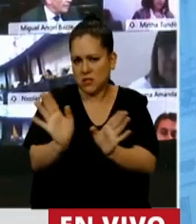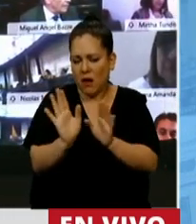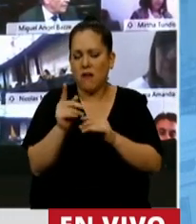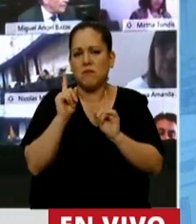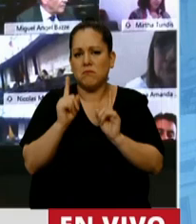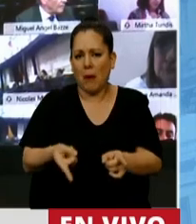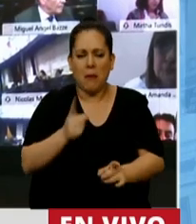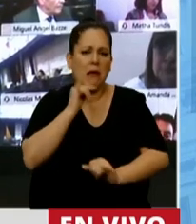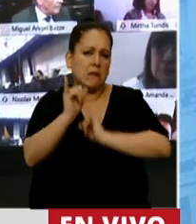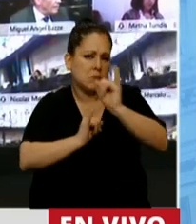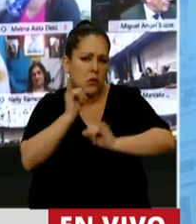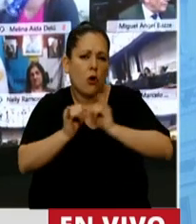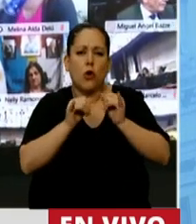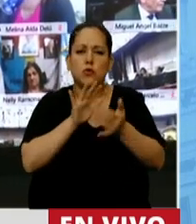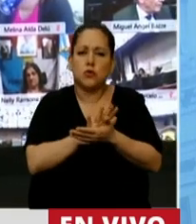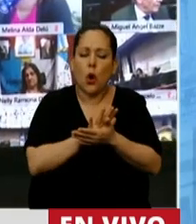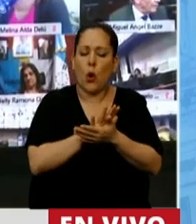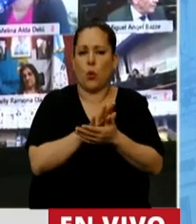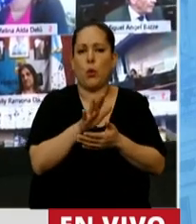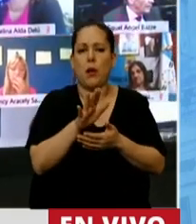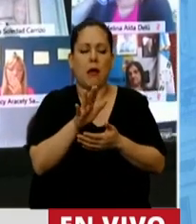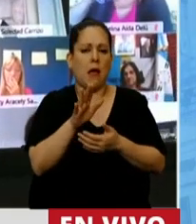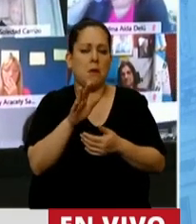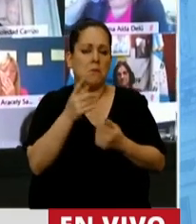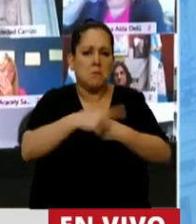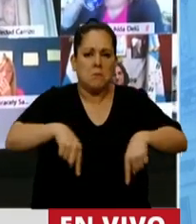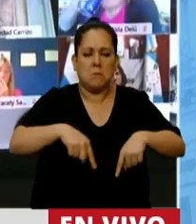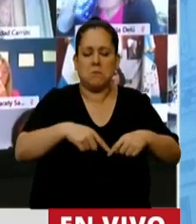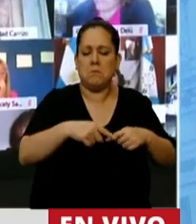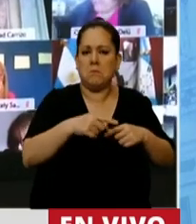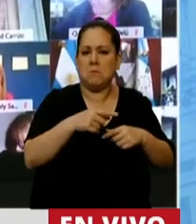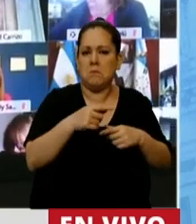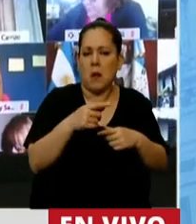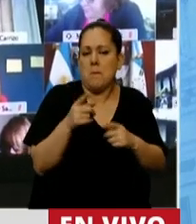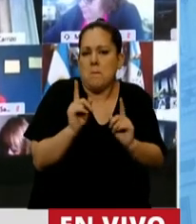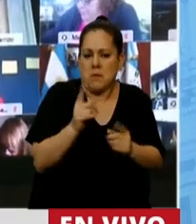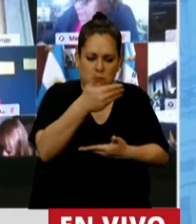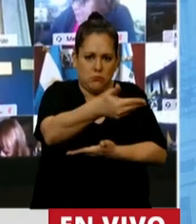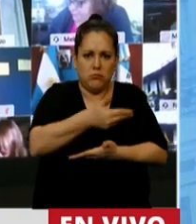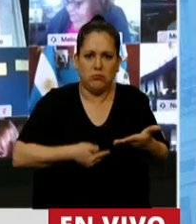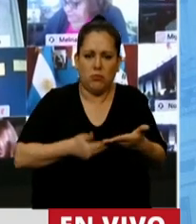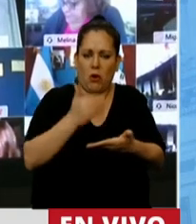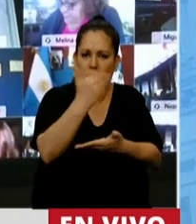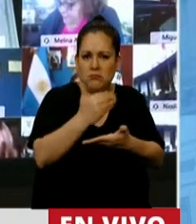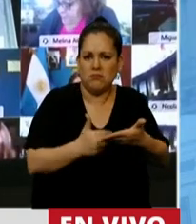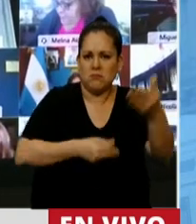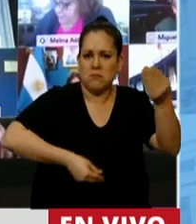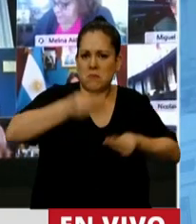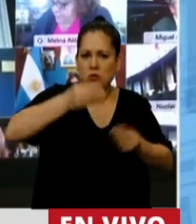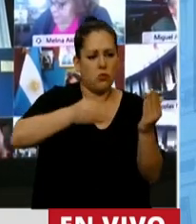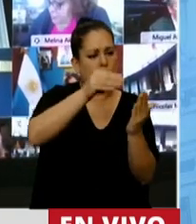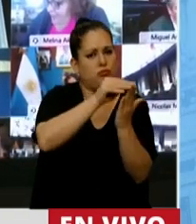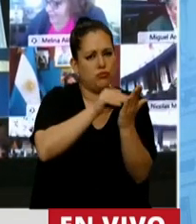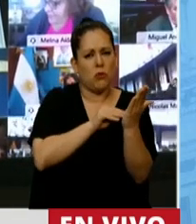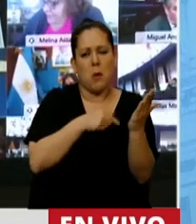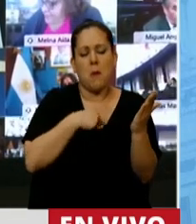referencias a aspectos que tienen que ver con las variables macro sobre las que está estructurado este presupuesto, por lo que no me voy